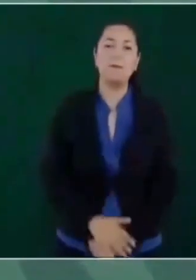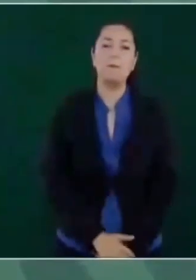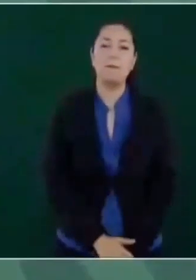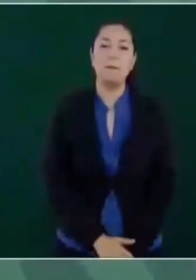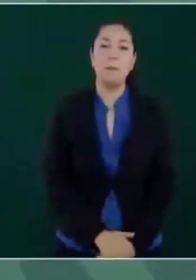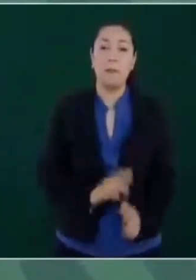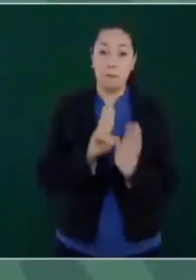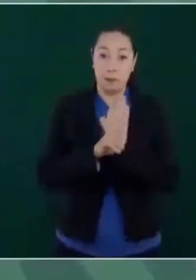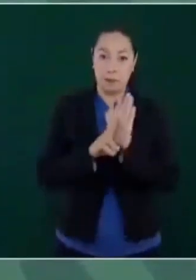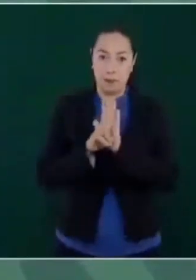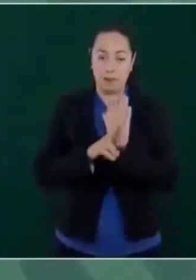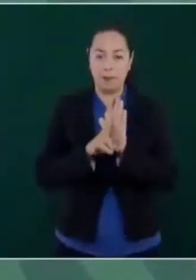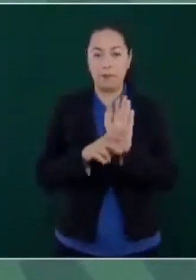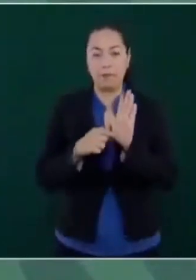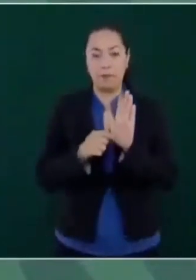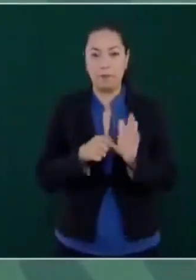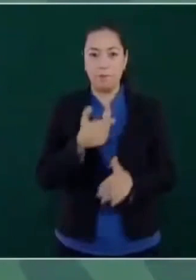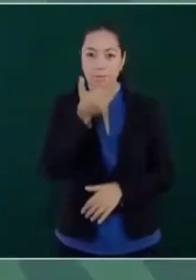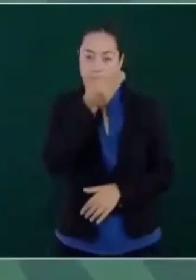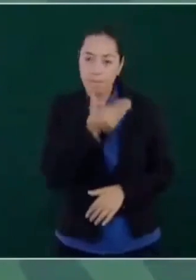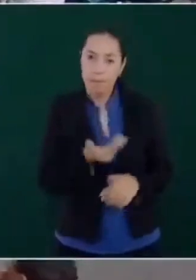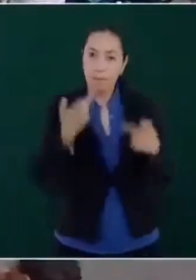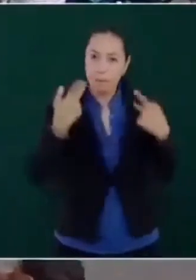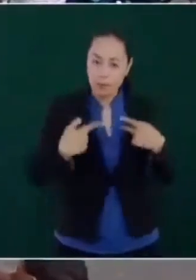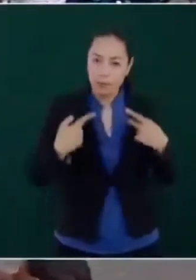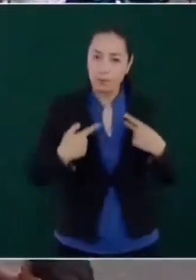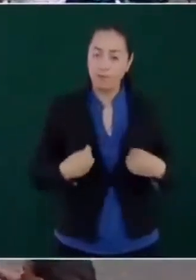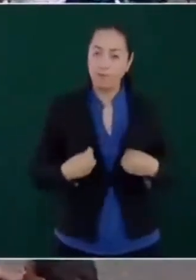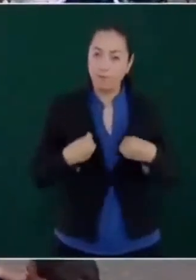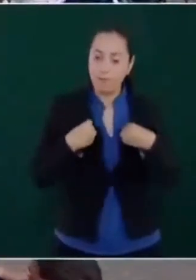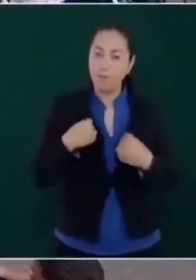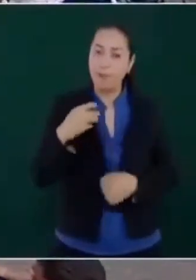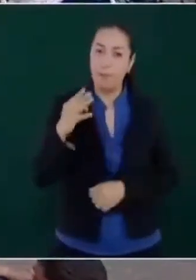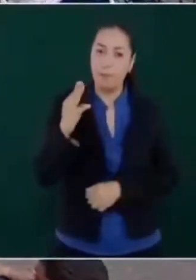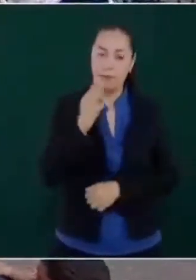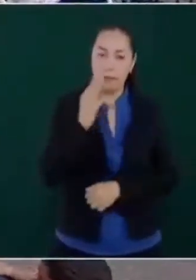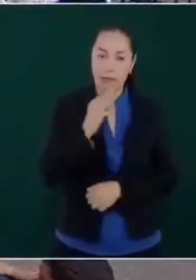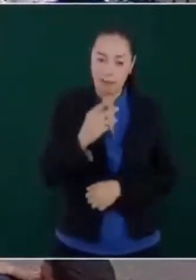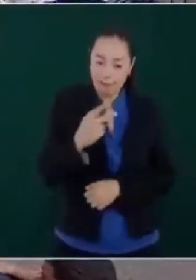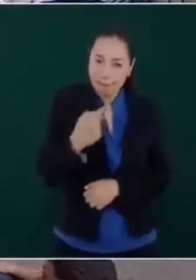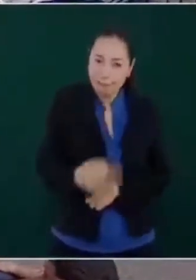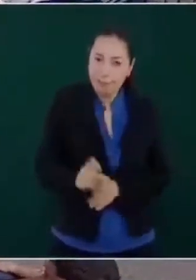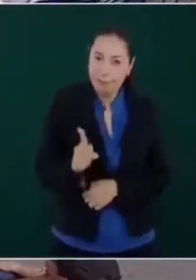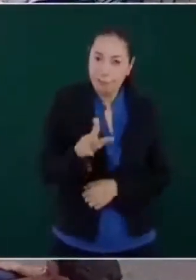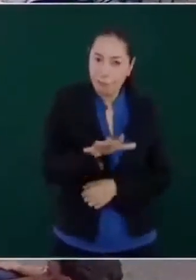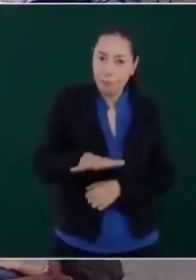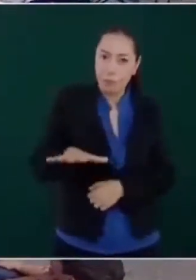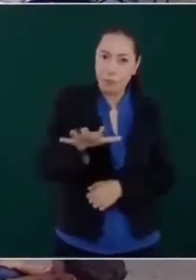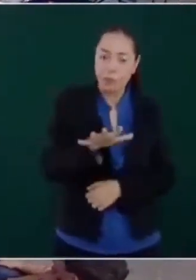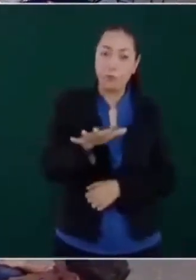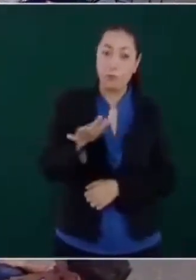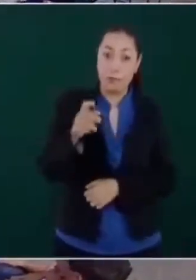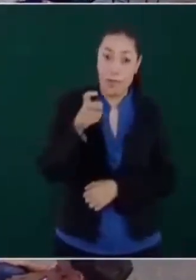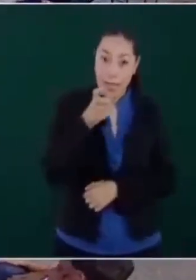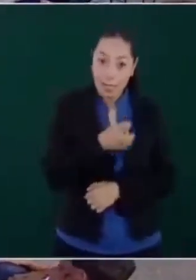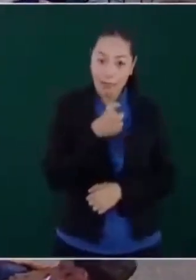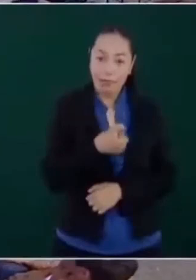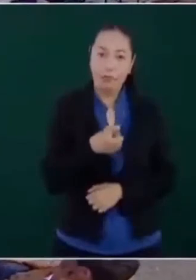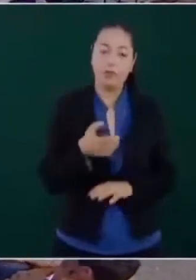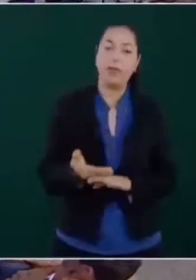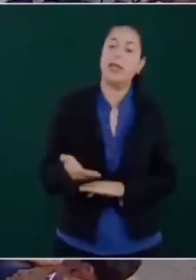Una gente de Mazatlán, del pueblo. Eso antes no